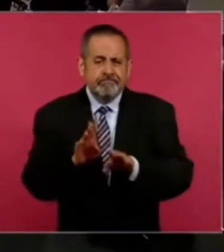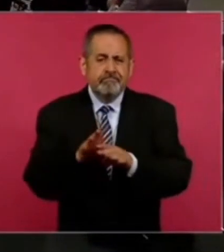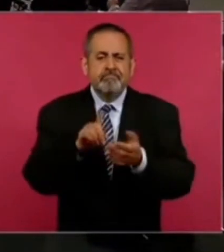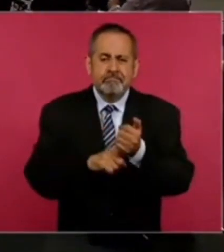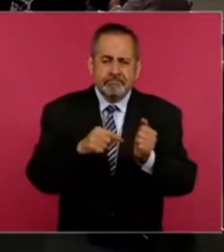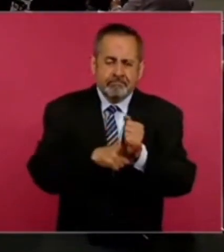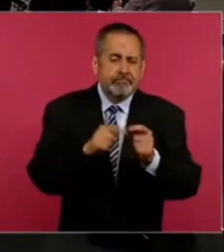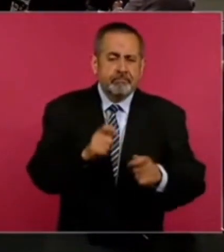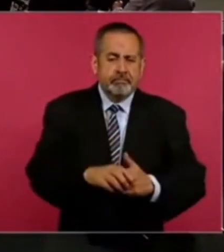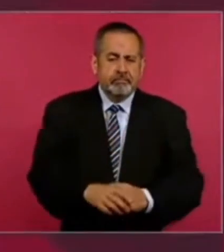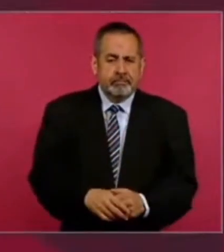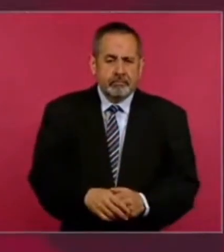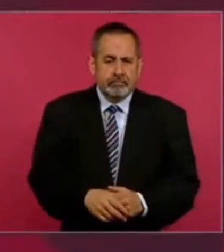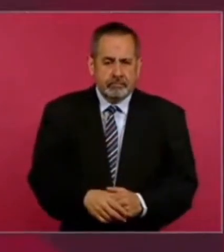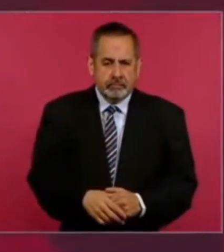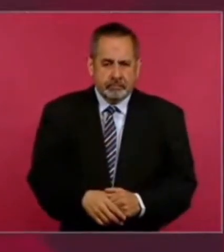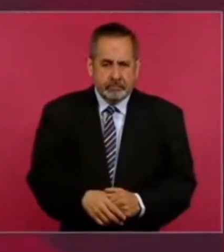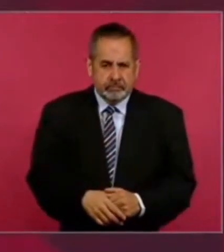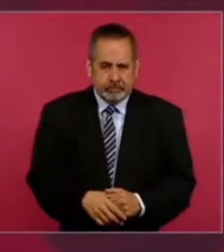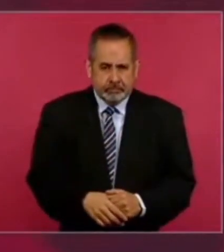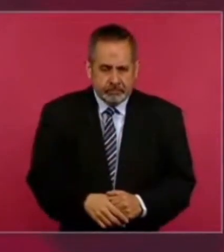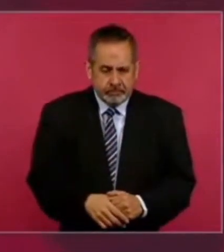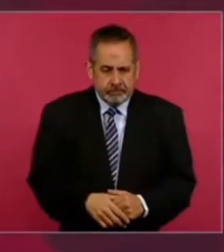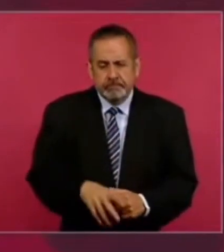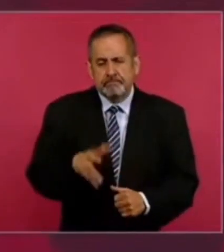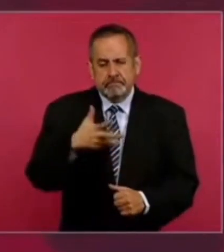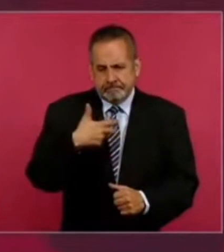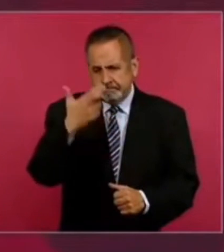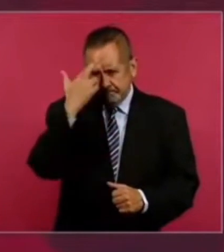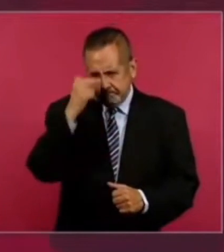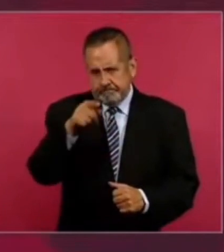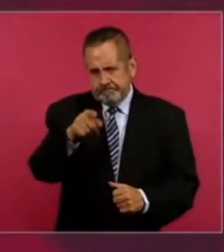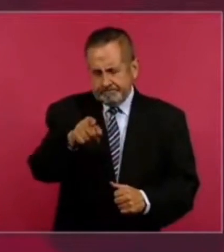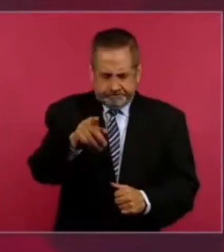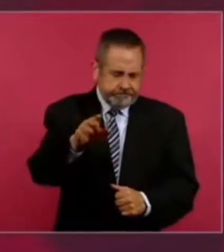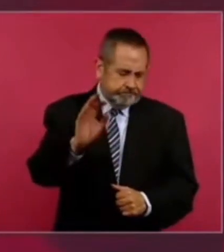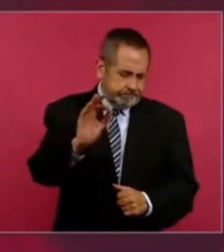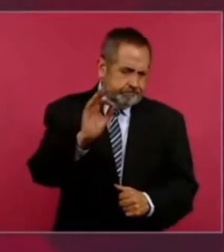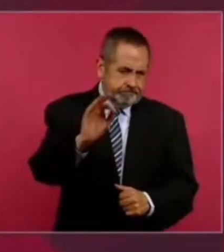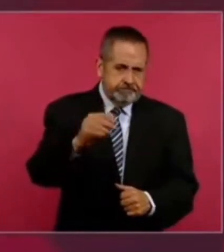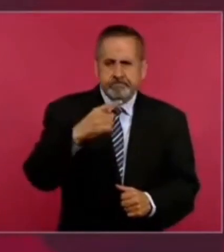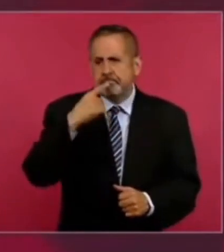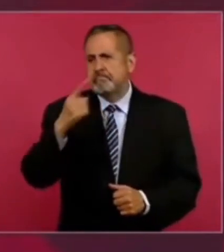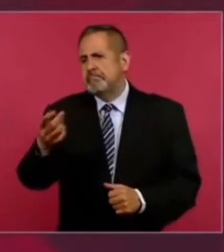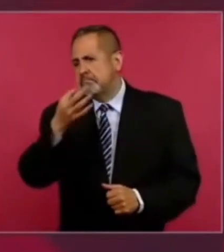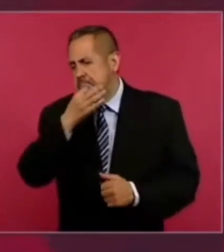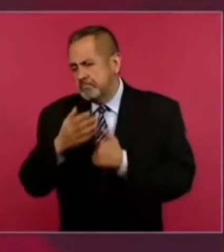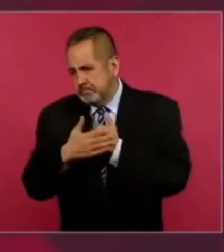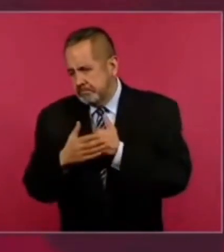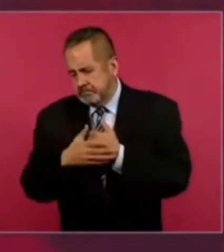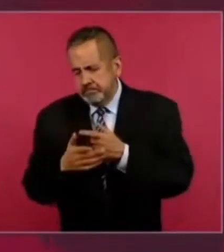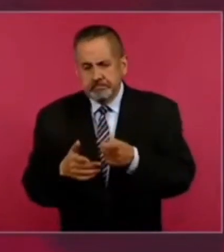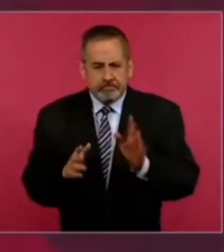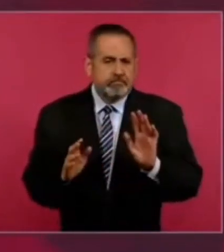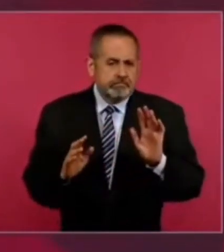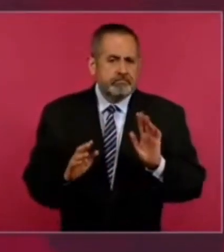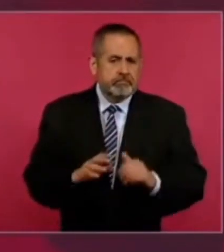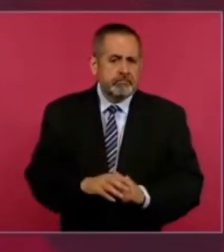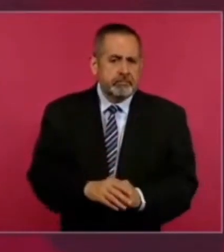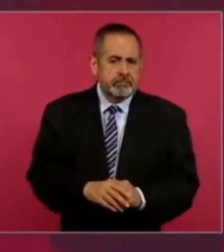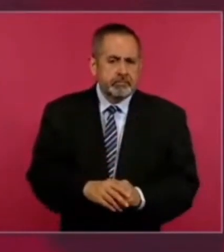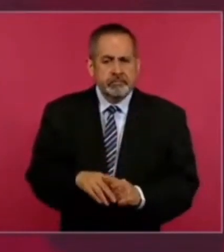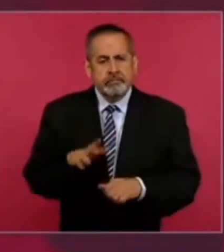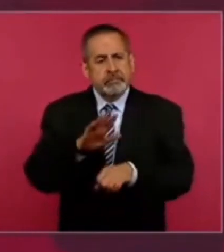Sí, pero tienes razón. Yo he recibido estas denuncias de la